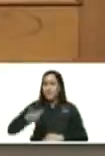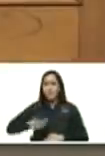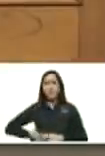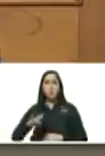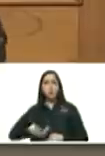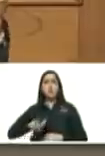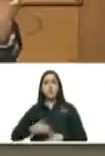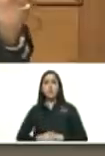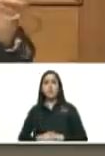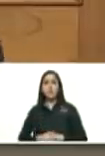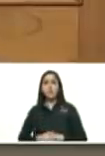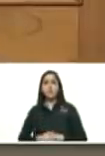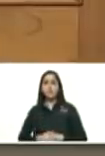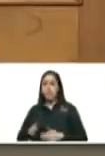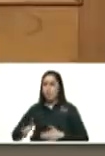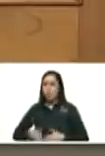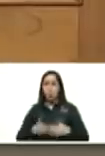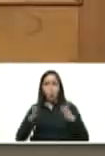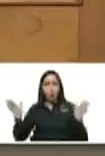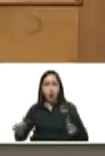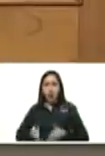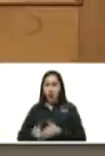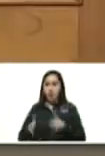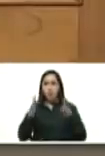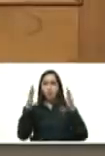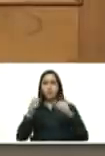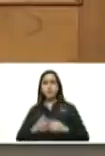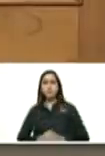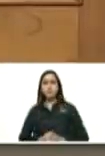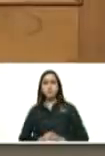para despejar caminos para abrir camino